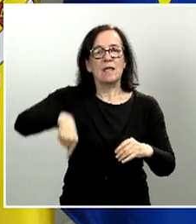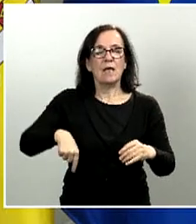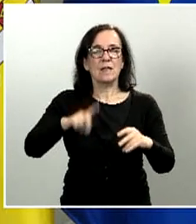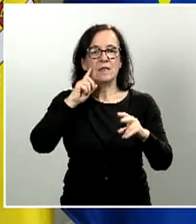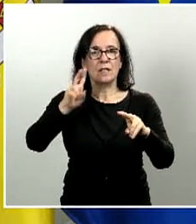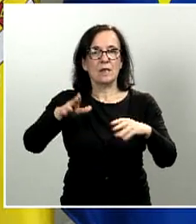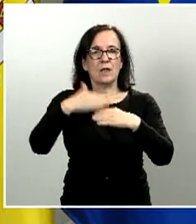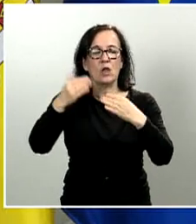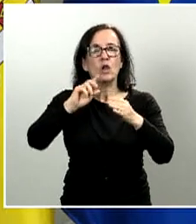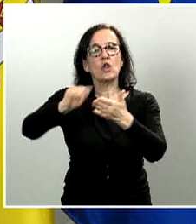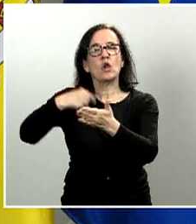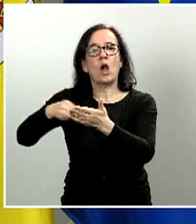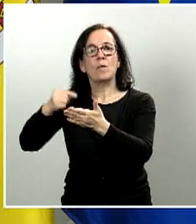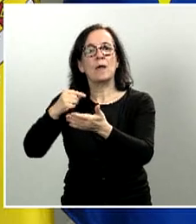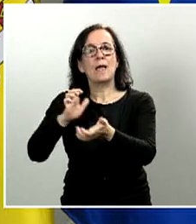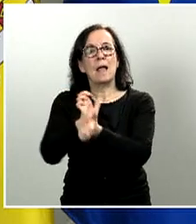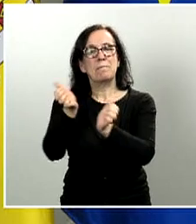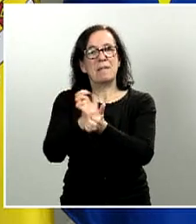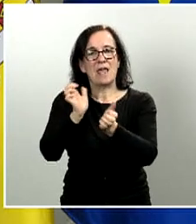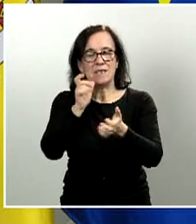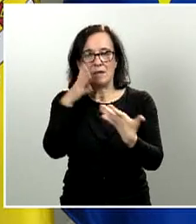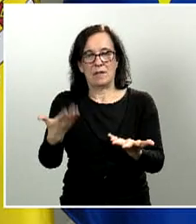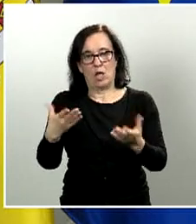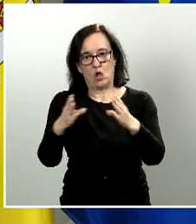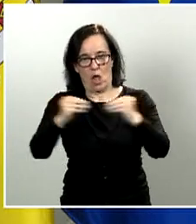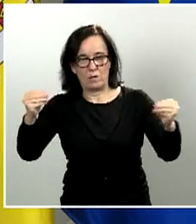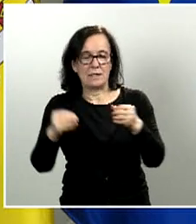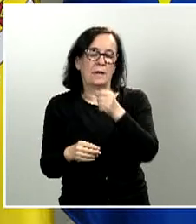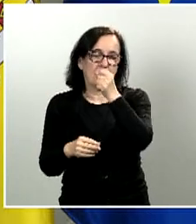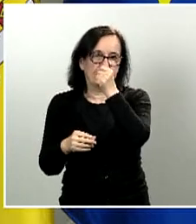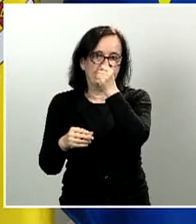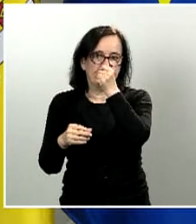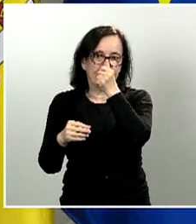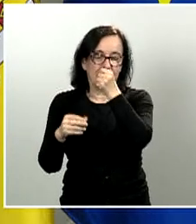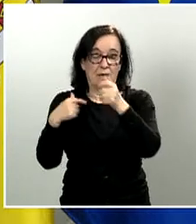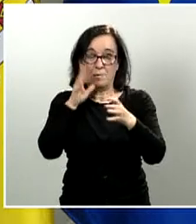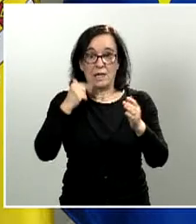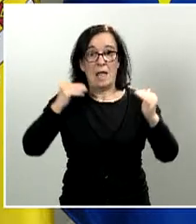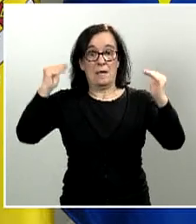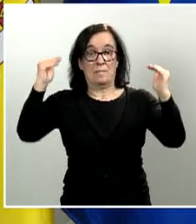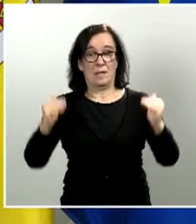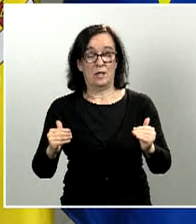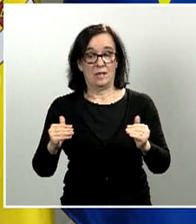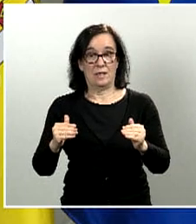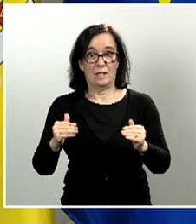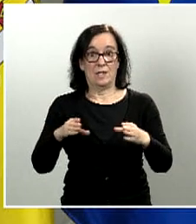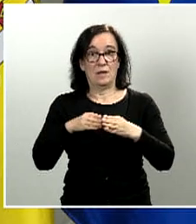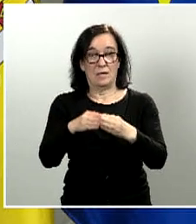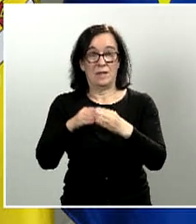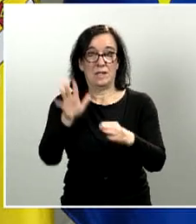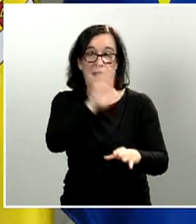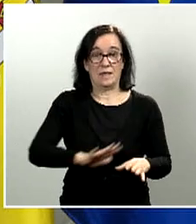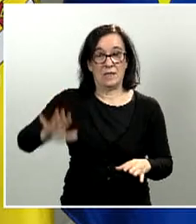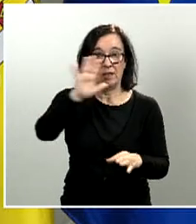contratos de préstamos relacionados con la universidad. Y para mitigar en el ámbito portuario estatal el impacto económico del COVID